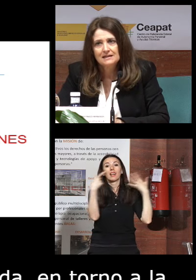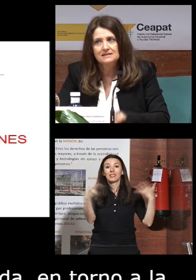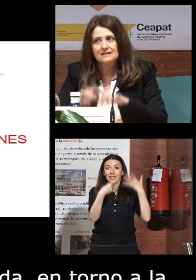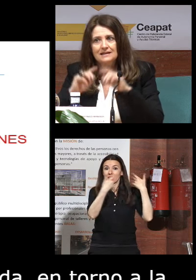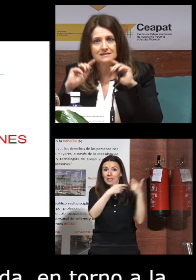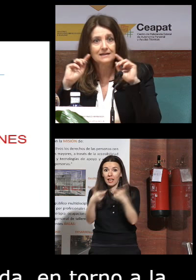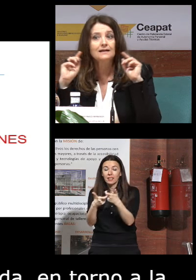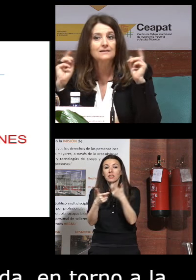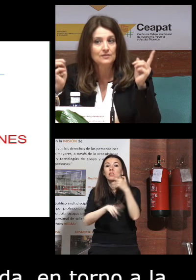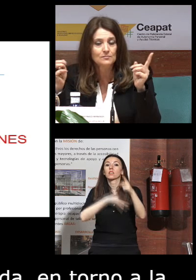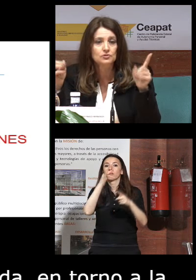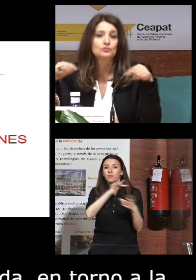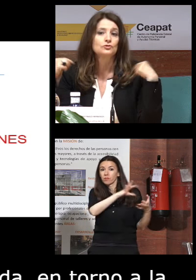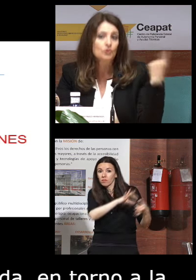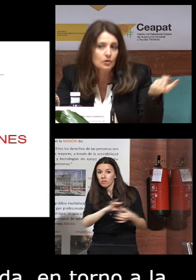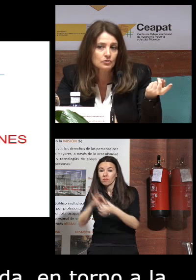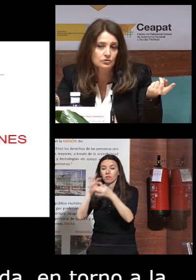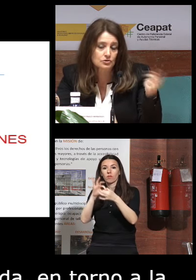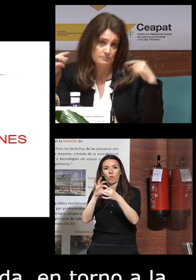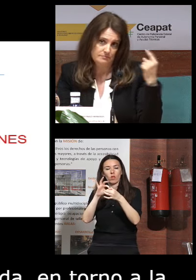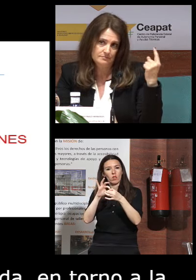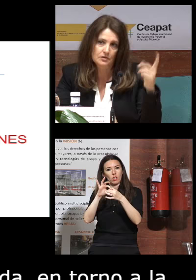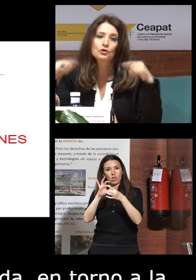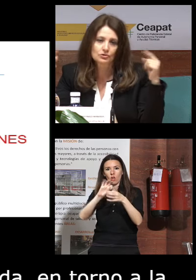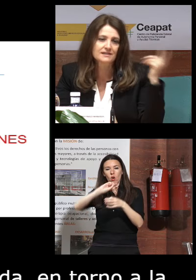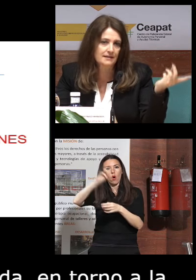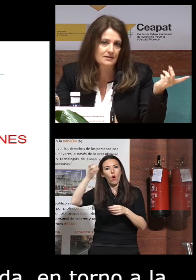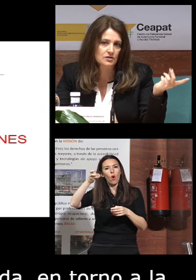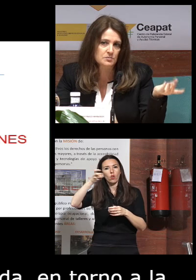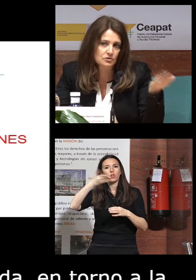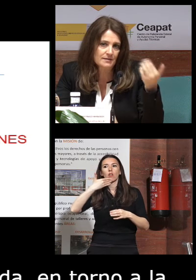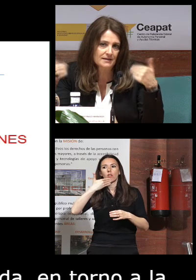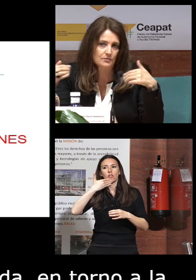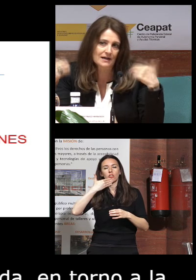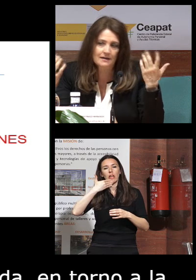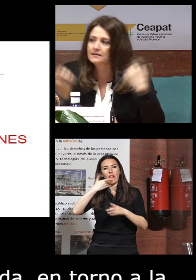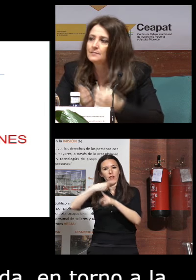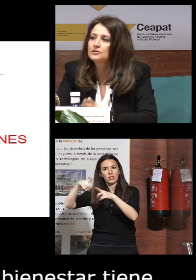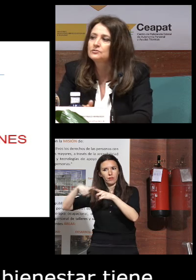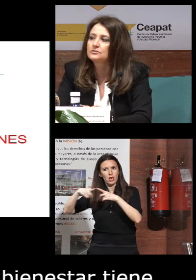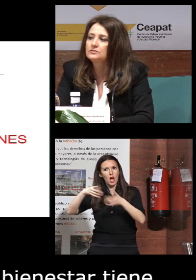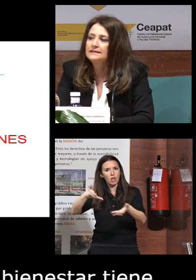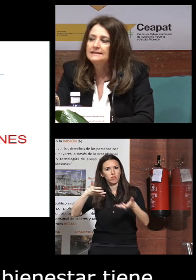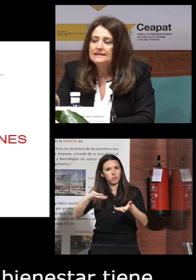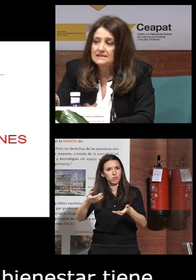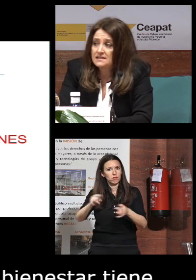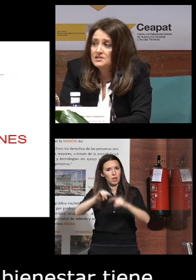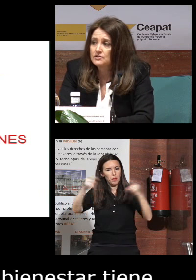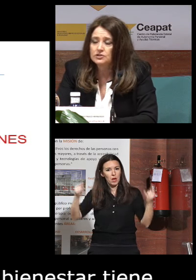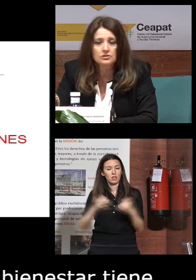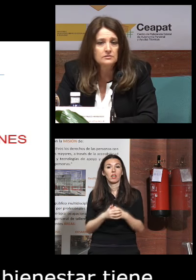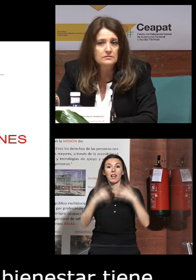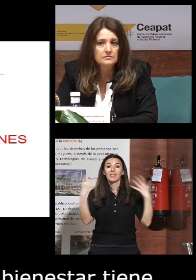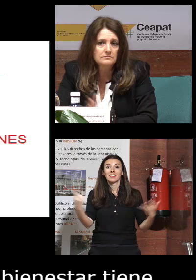si las relacionamos con otros con otras generaciones pues todavía tienen una ganancia mayor ¿no? las seis